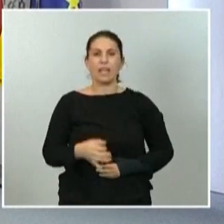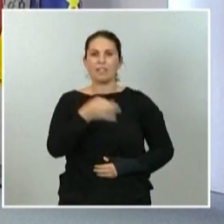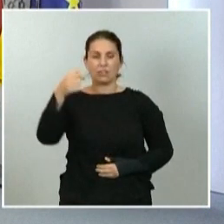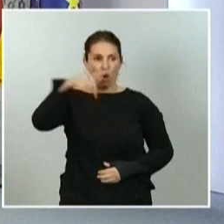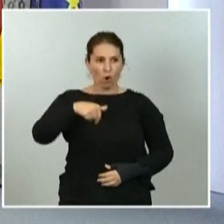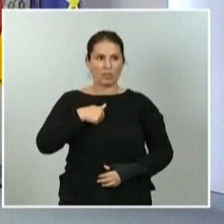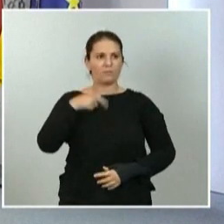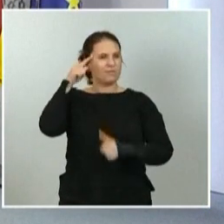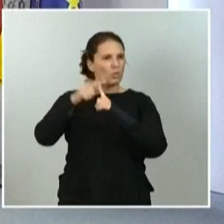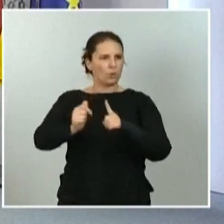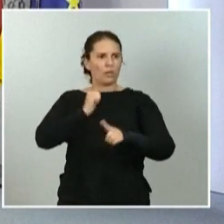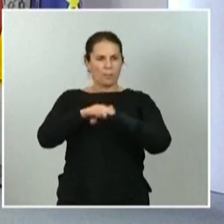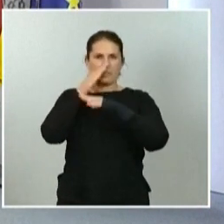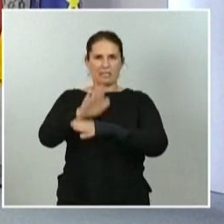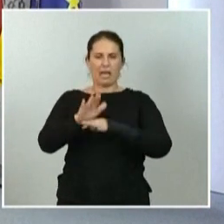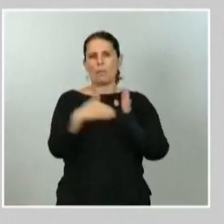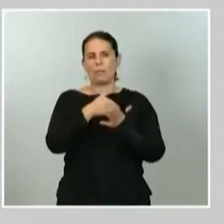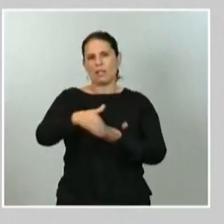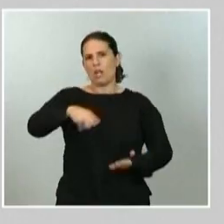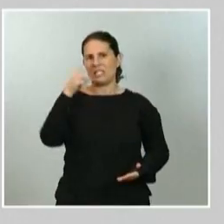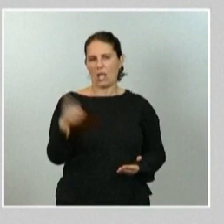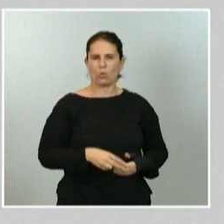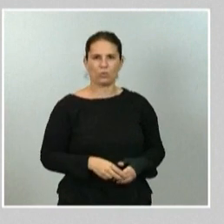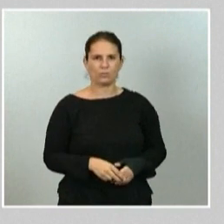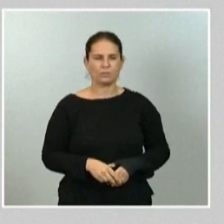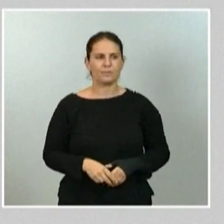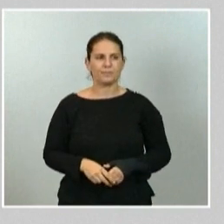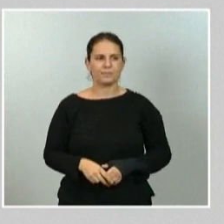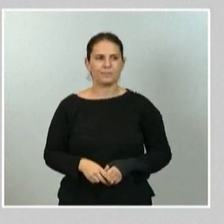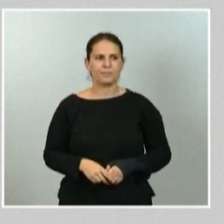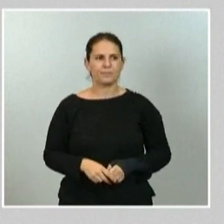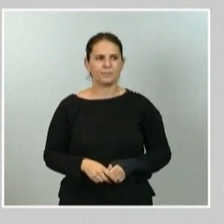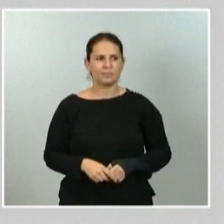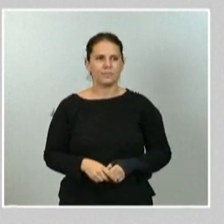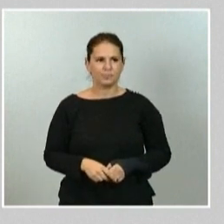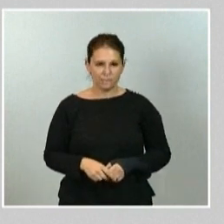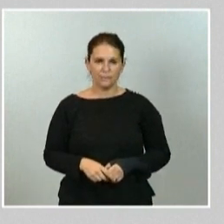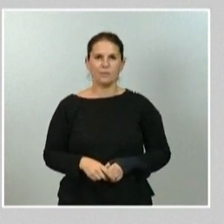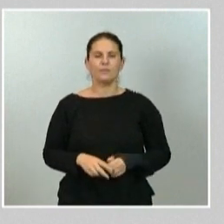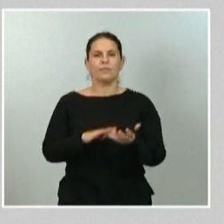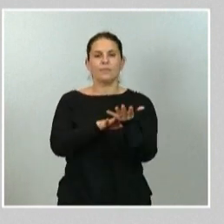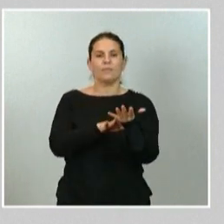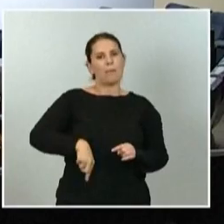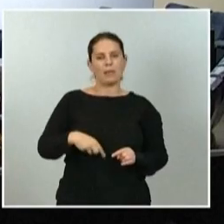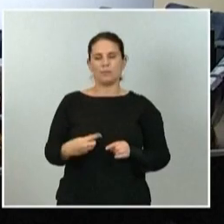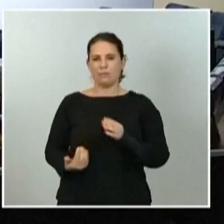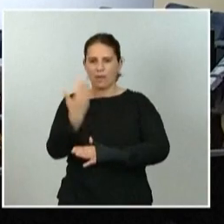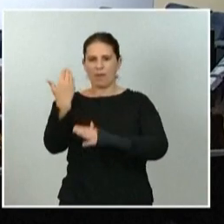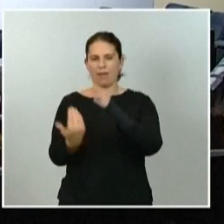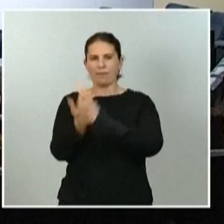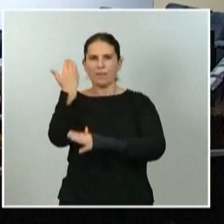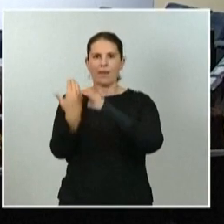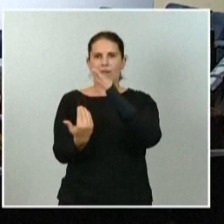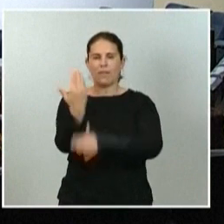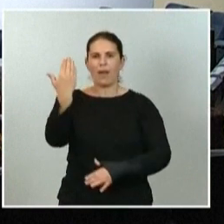En España empeora la previsión de caída del PIB para este 2020. Será del 11,2% según ha